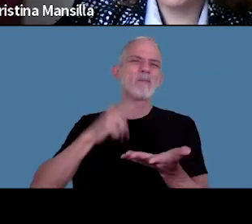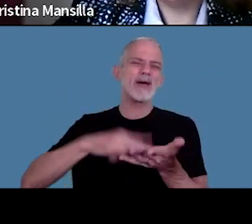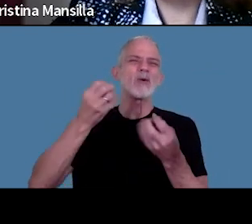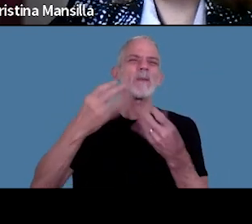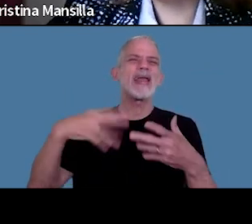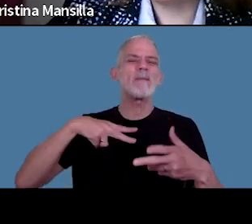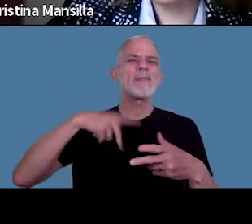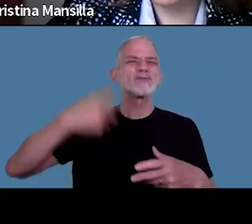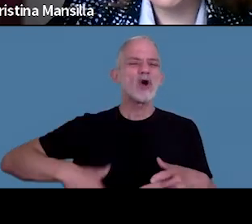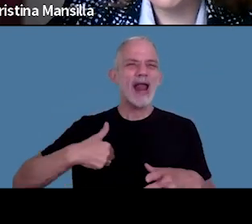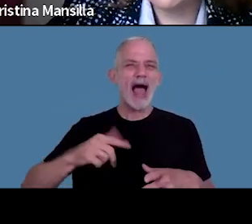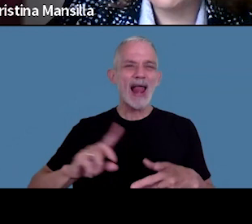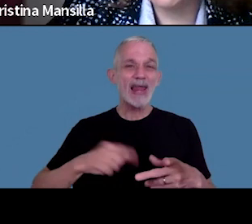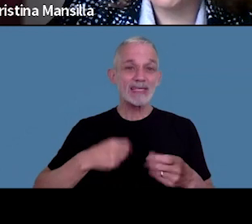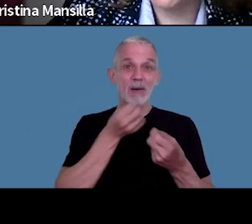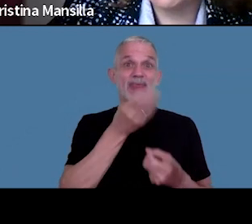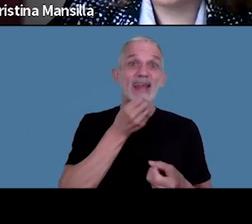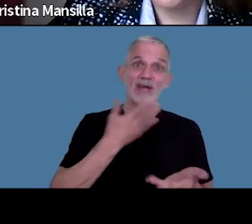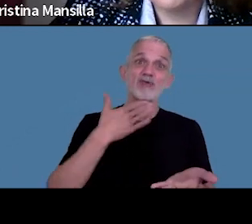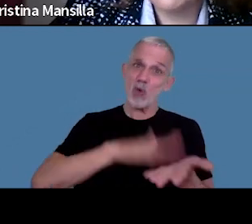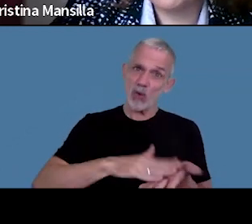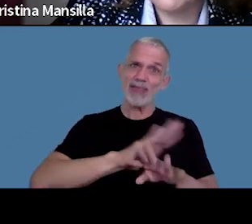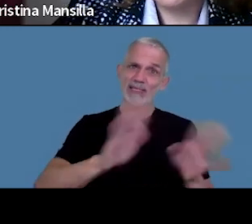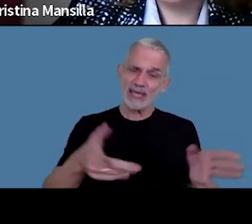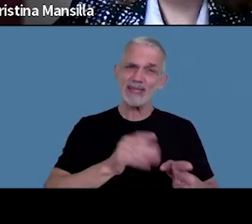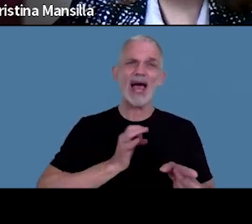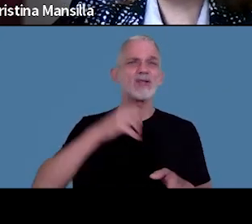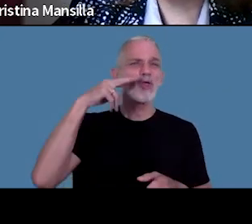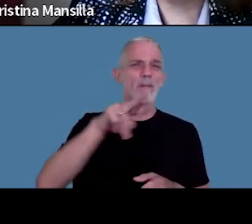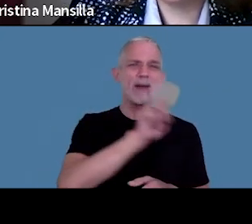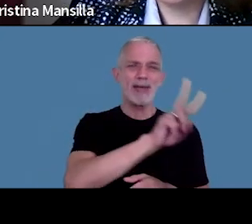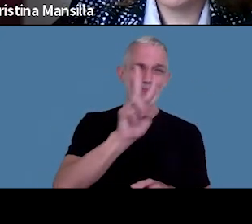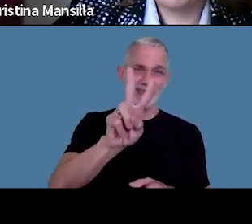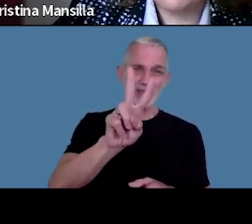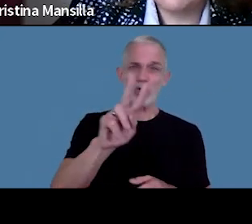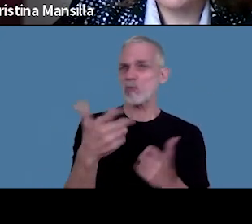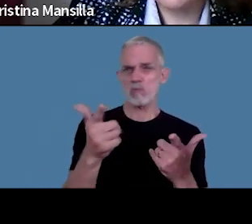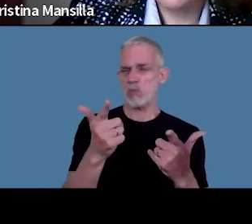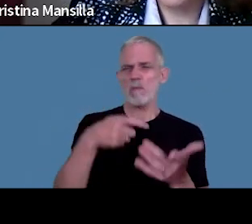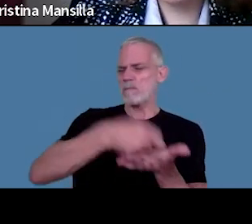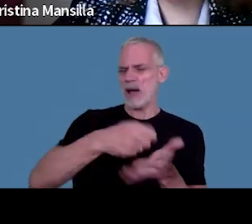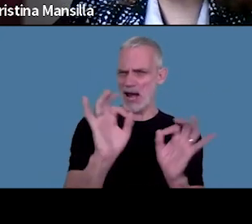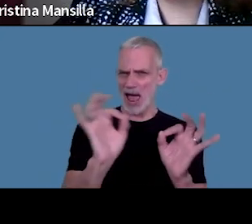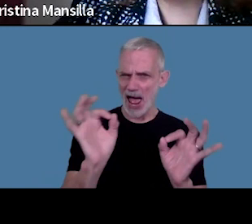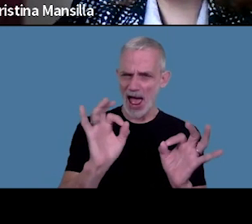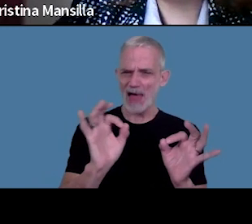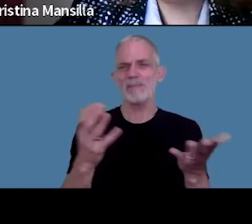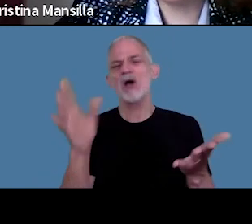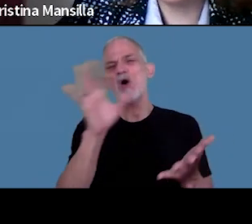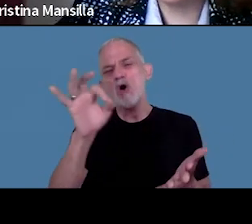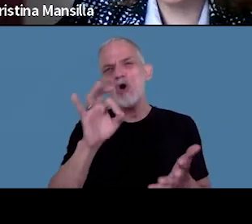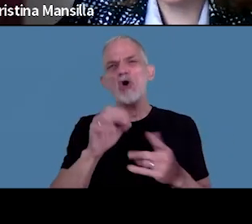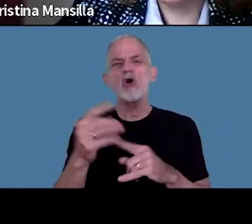veintidós es decir presentaron la declaración jurada informativa no tuvieron que pagar o que hayan